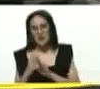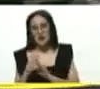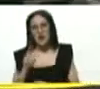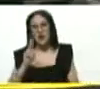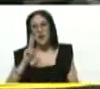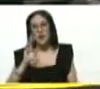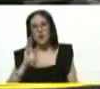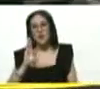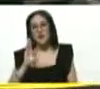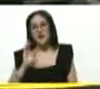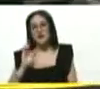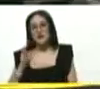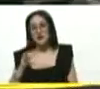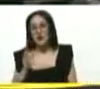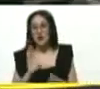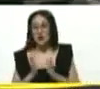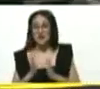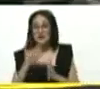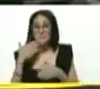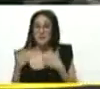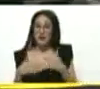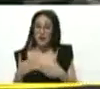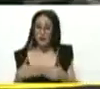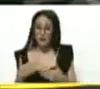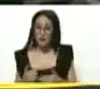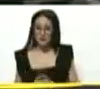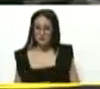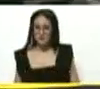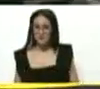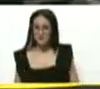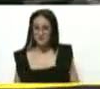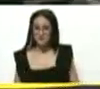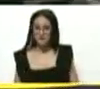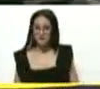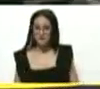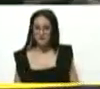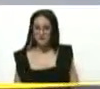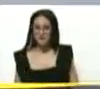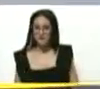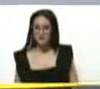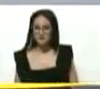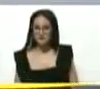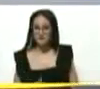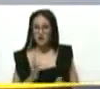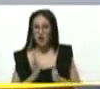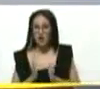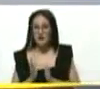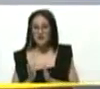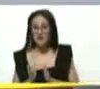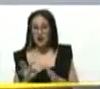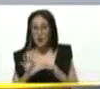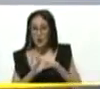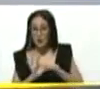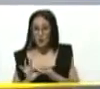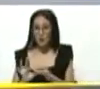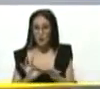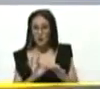UVC. Organizarse cada vez mejor, cada vez más eficiente. Organizar, unir,